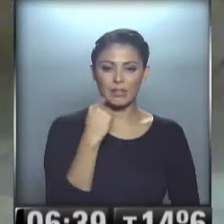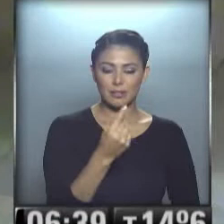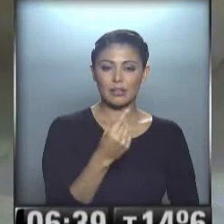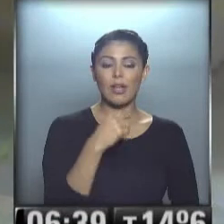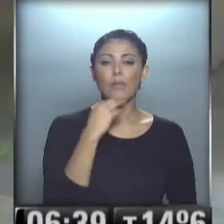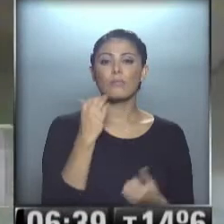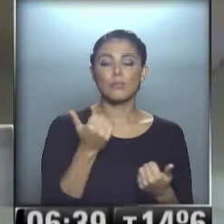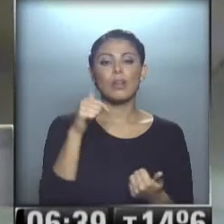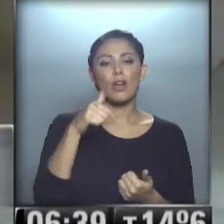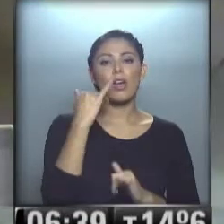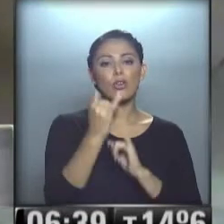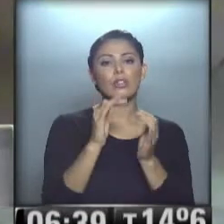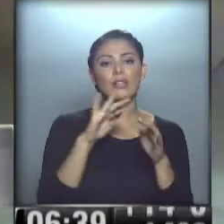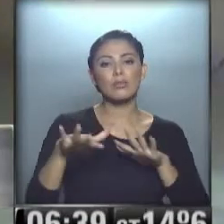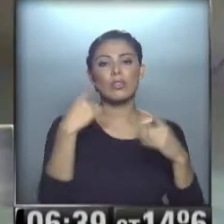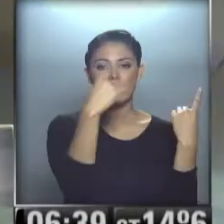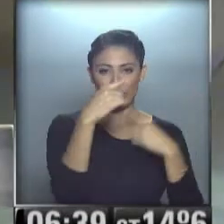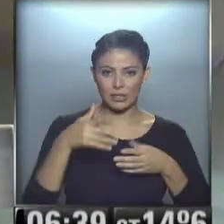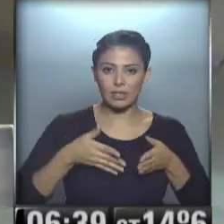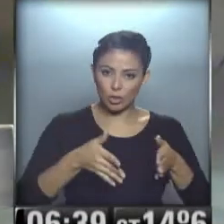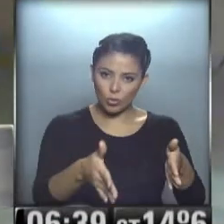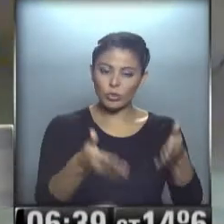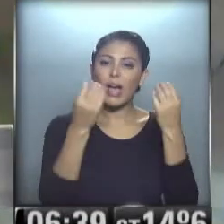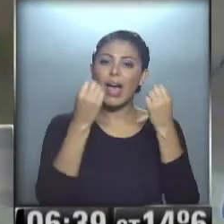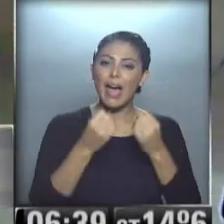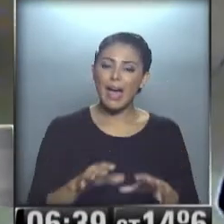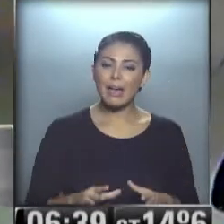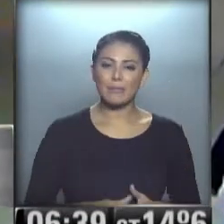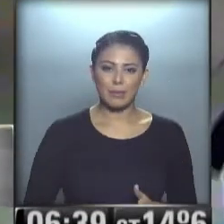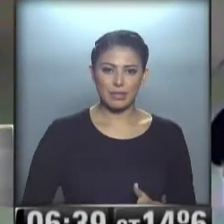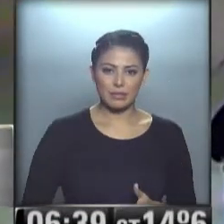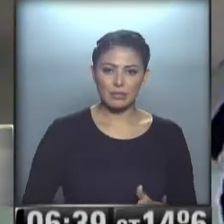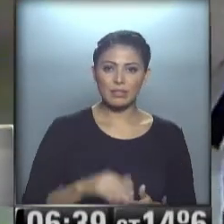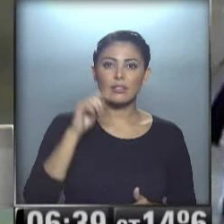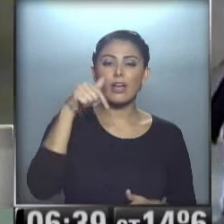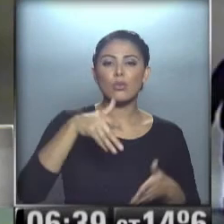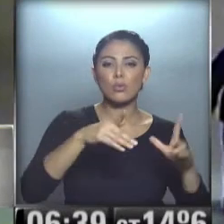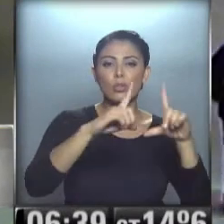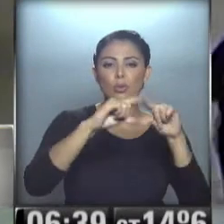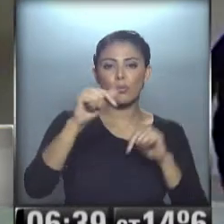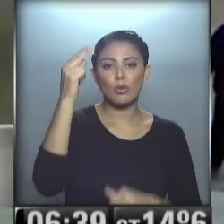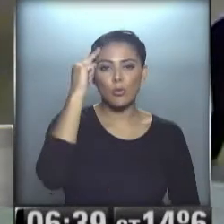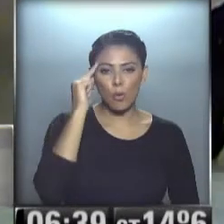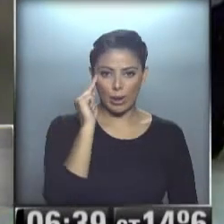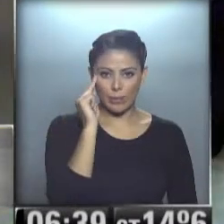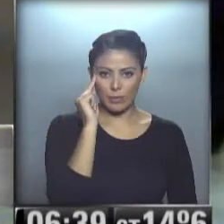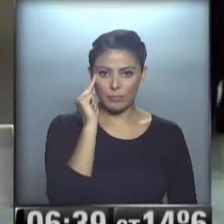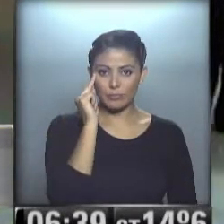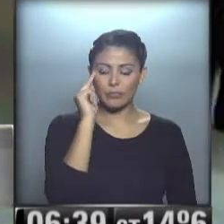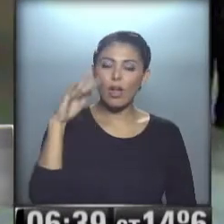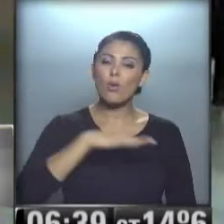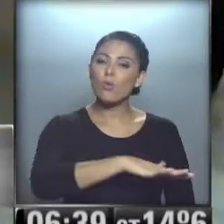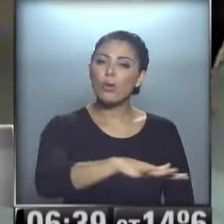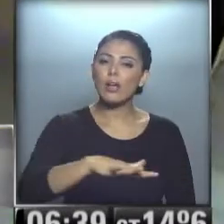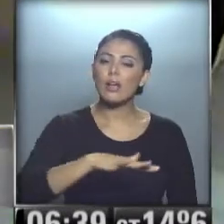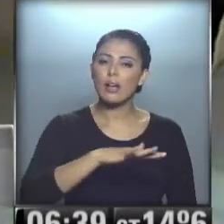recorrer... ...entonces algunas rutas del país... ...y comenzamos la habitual recorrida de hoy... ...en la ruta nacional número 9... ...esto es en la zona